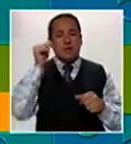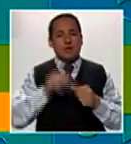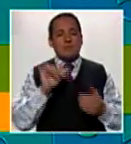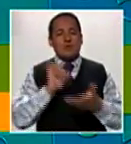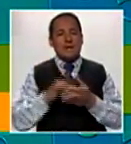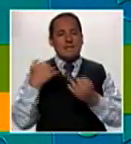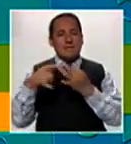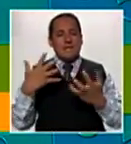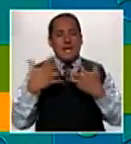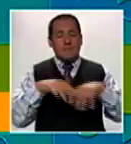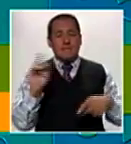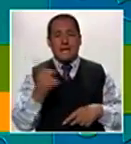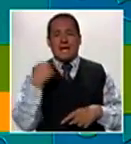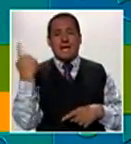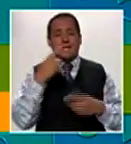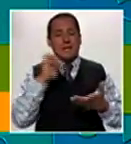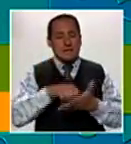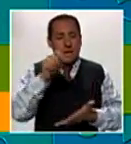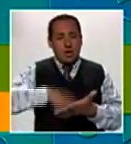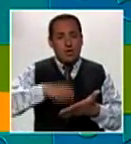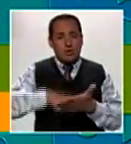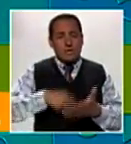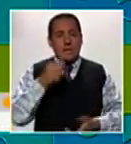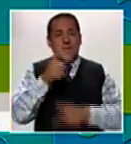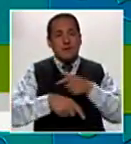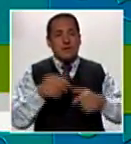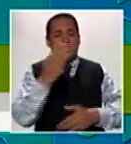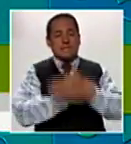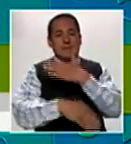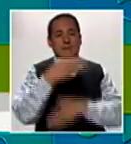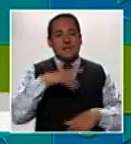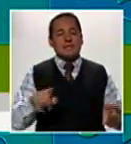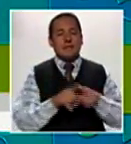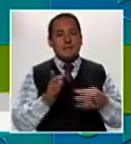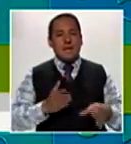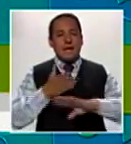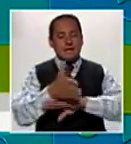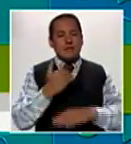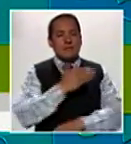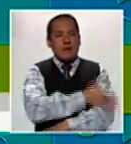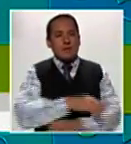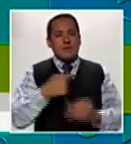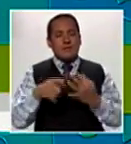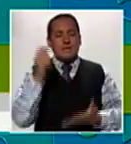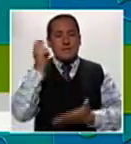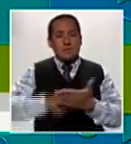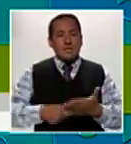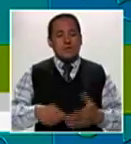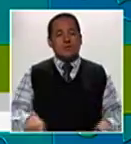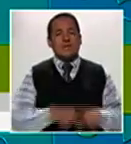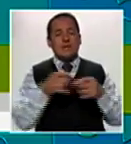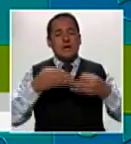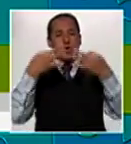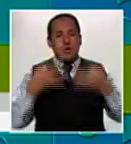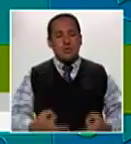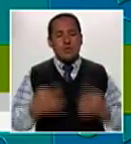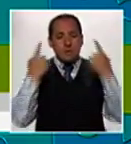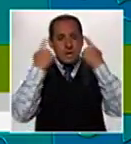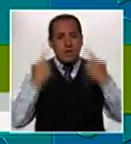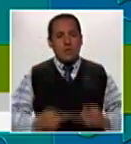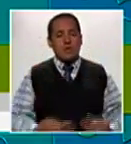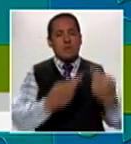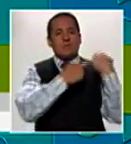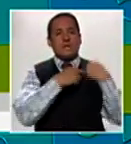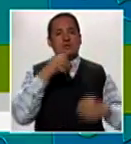Recordemos que las empresas privadas que contratan a personas con discapacidad acceden a beneficios tributarios, cumplen con la